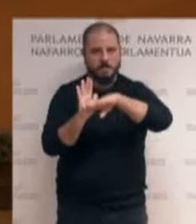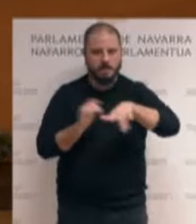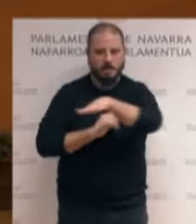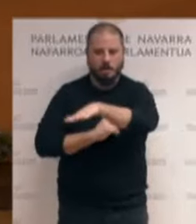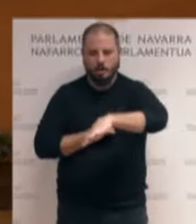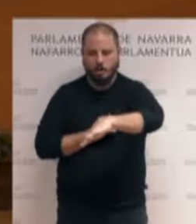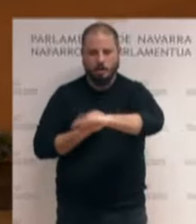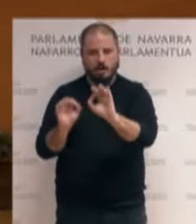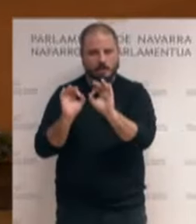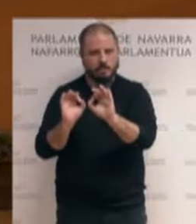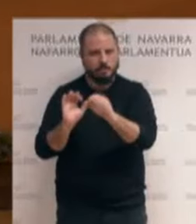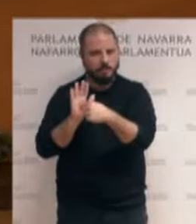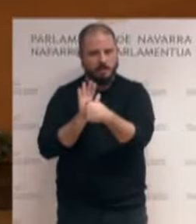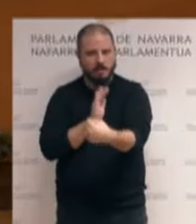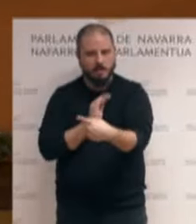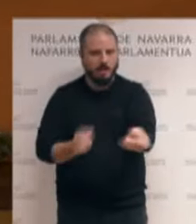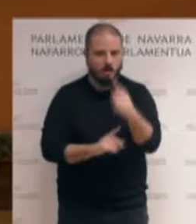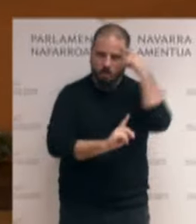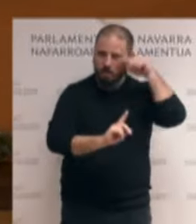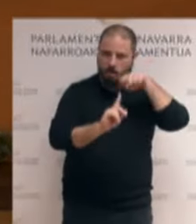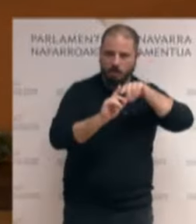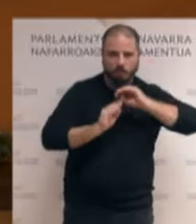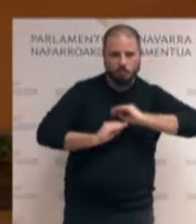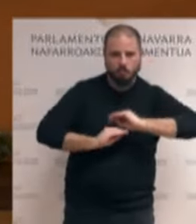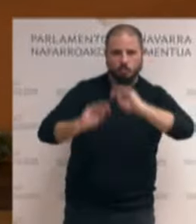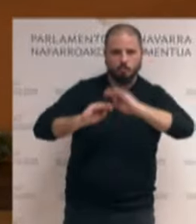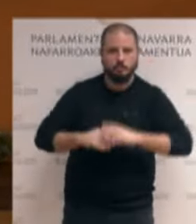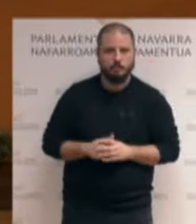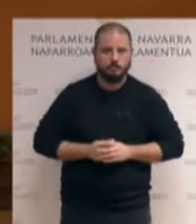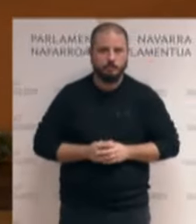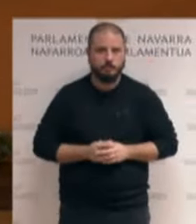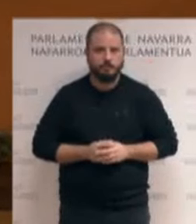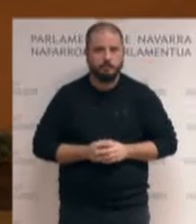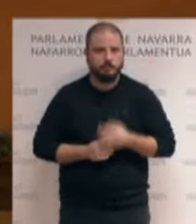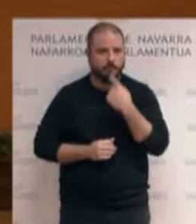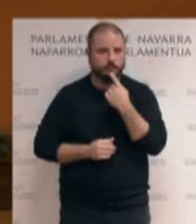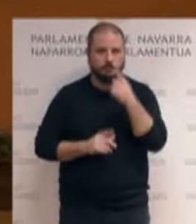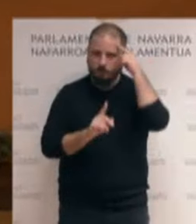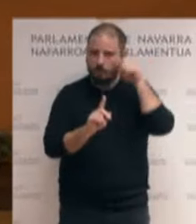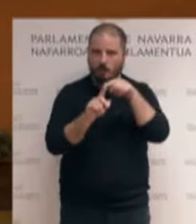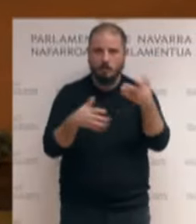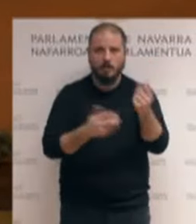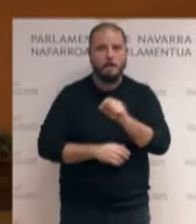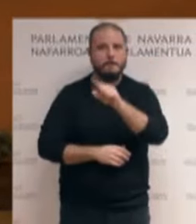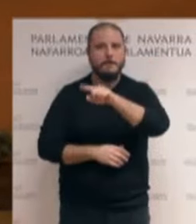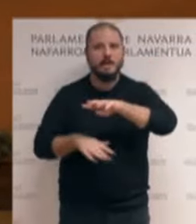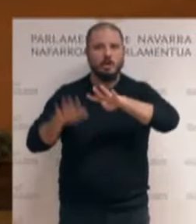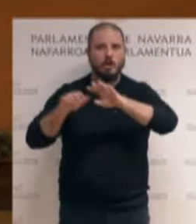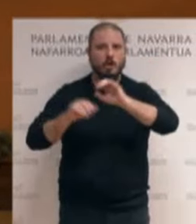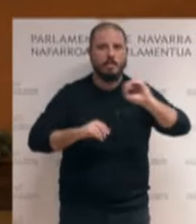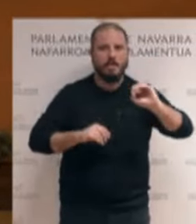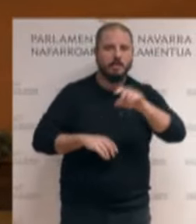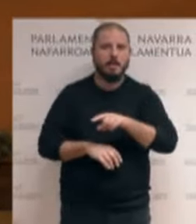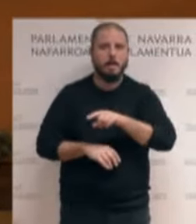concretas y objetivos concretos. Concretamente, se establece como objetivo crear entre 1.200 y 1.600